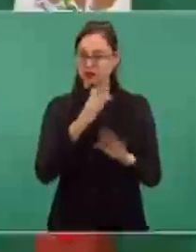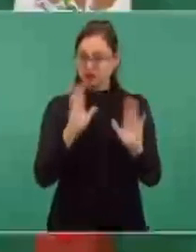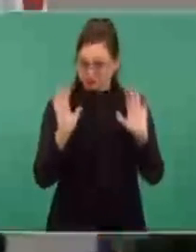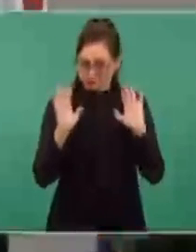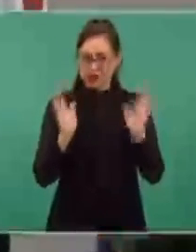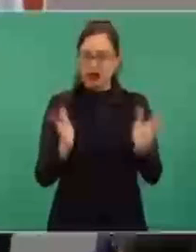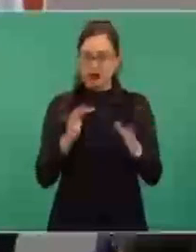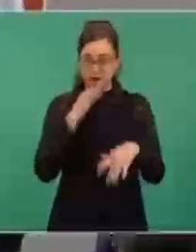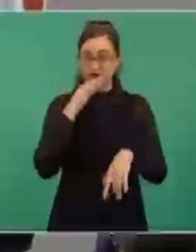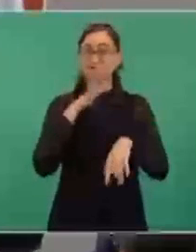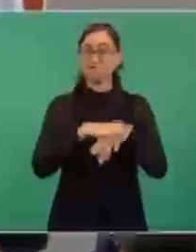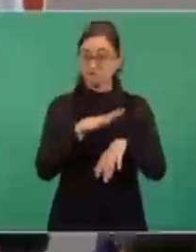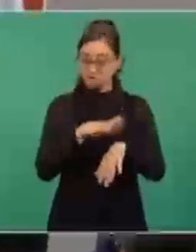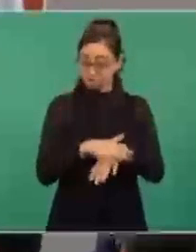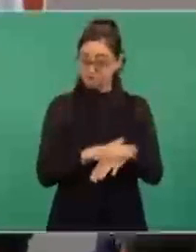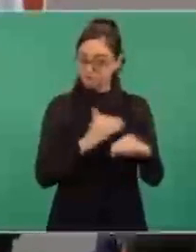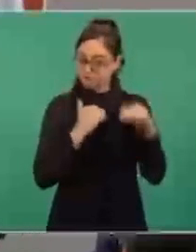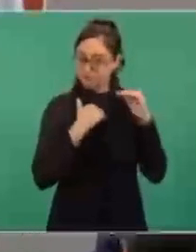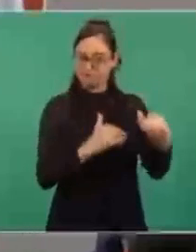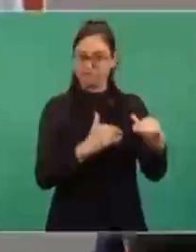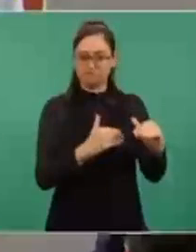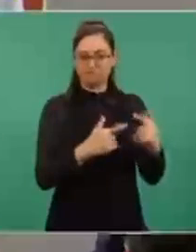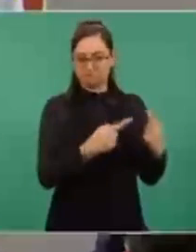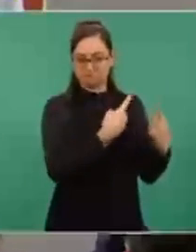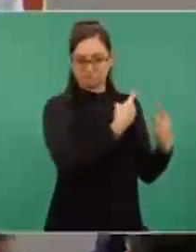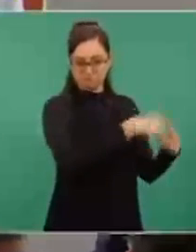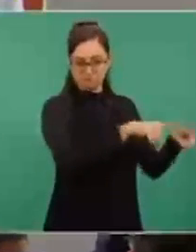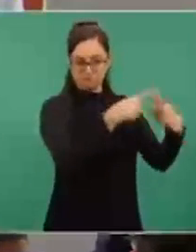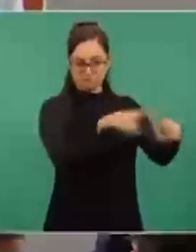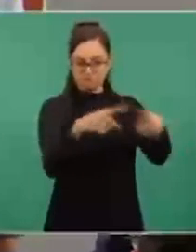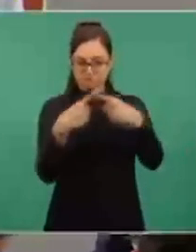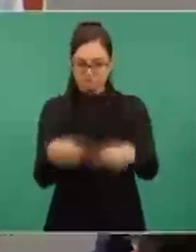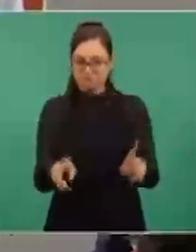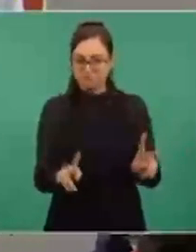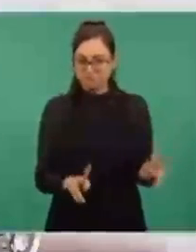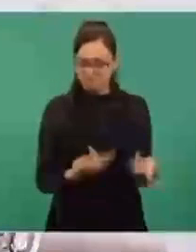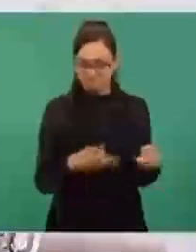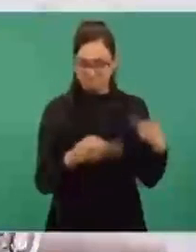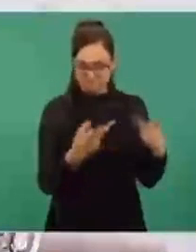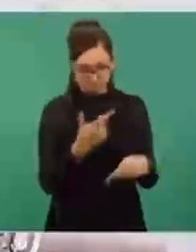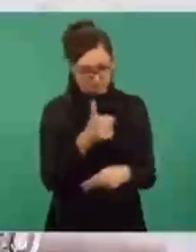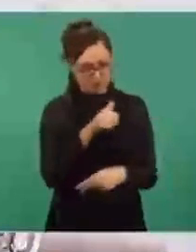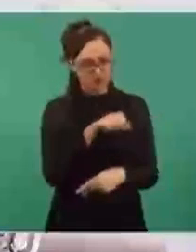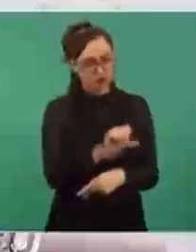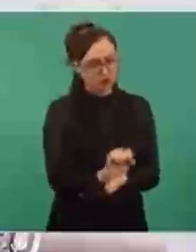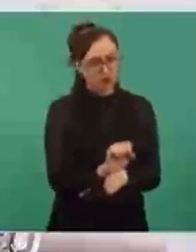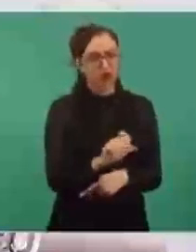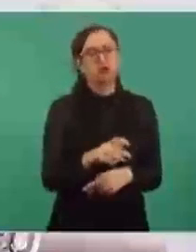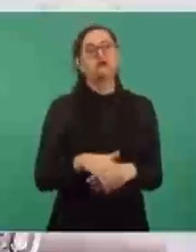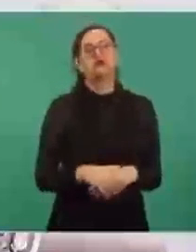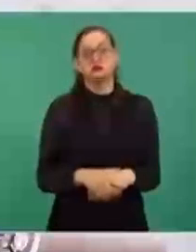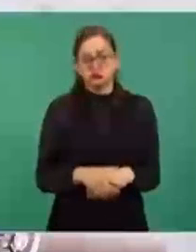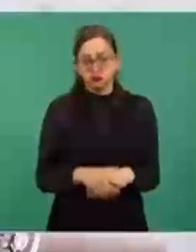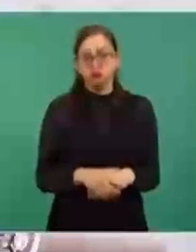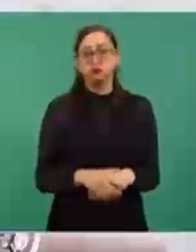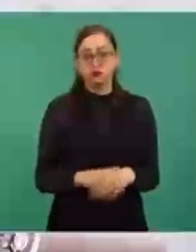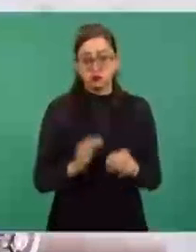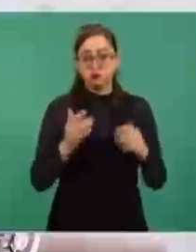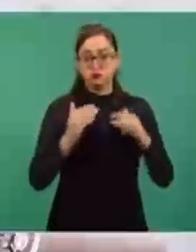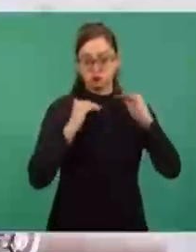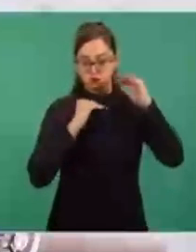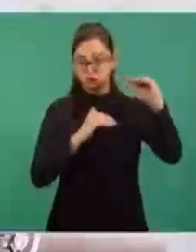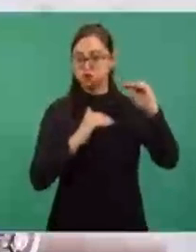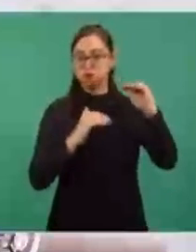reconocer a los distribuidores que venden gas, incluso